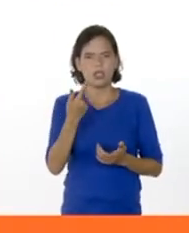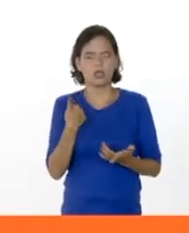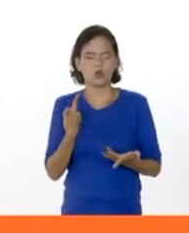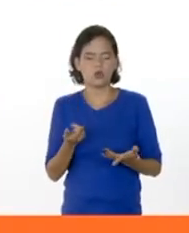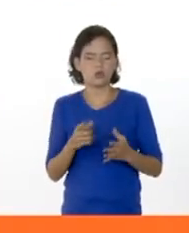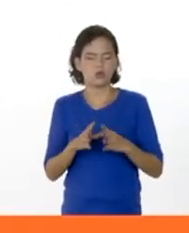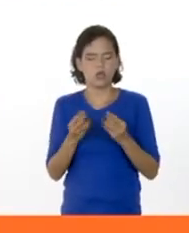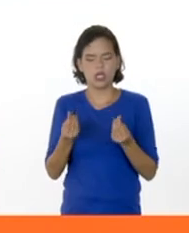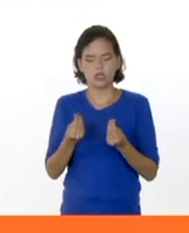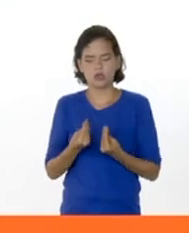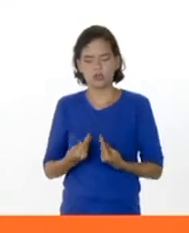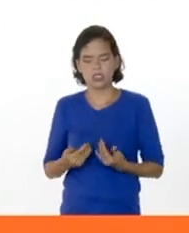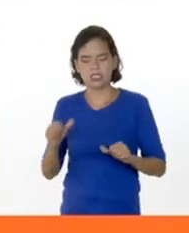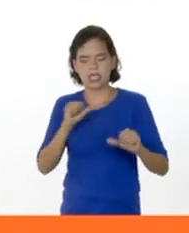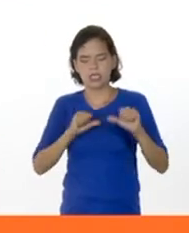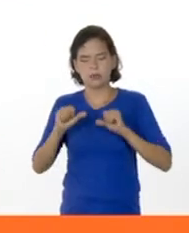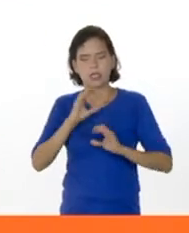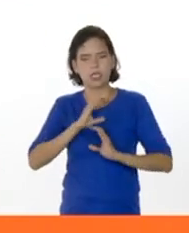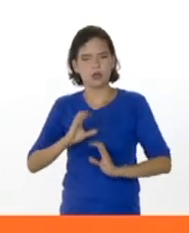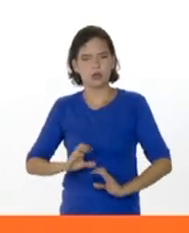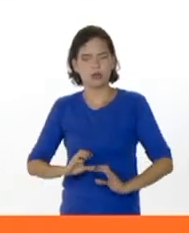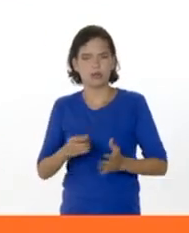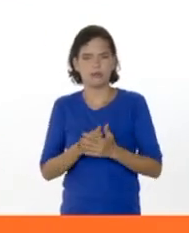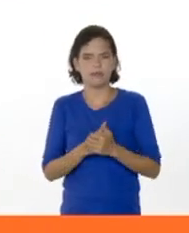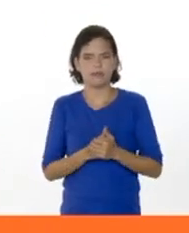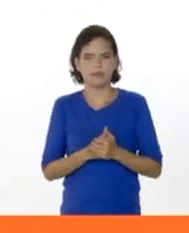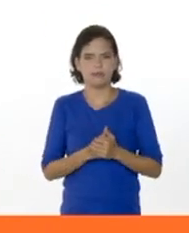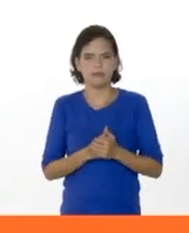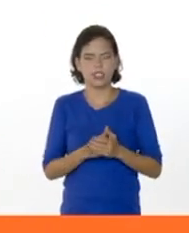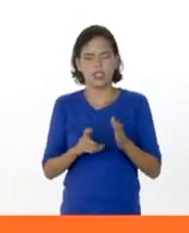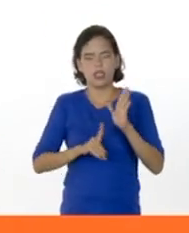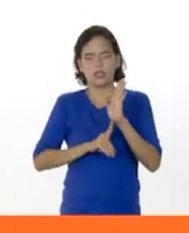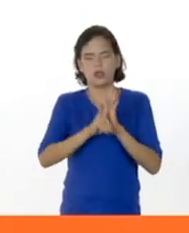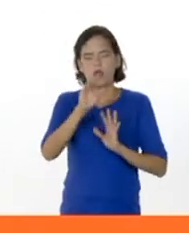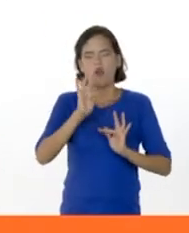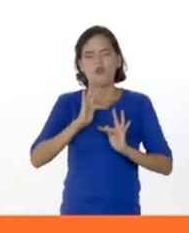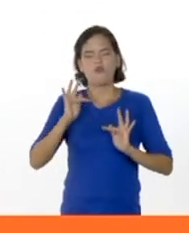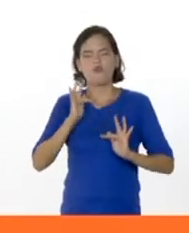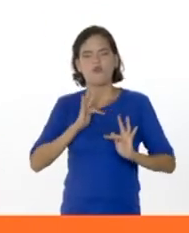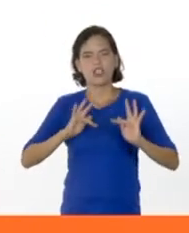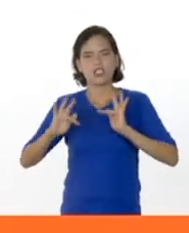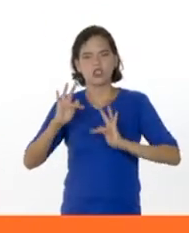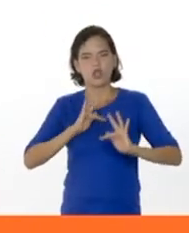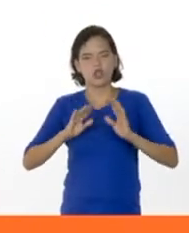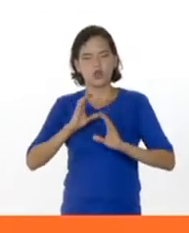hormonas en el metabolismo, en el desarrollo fisiológicamente, hablando del